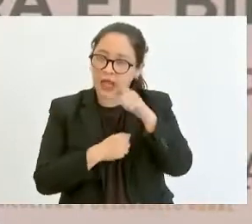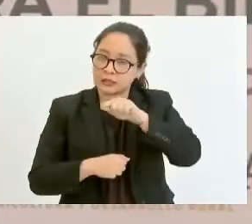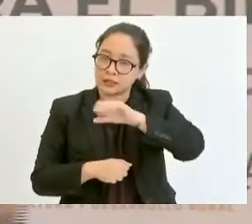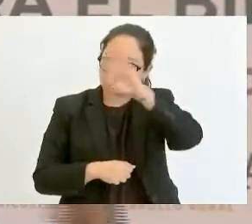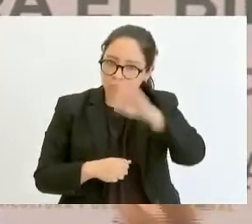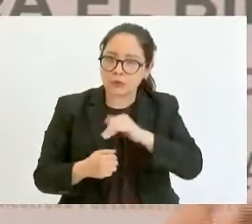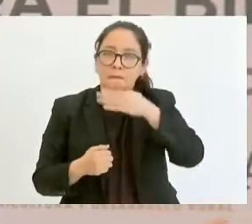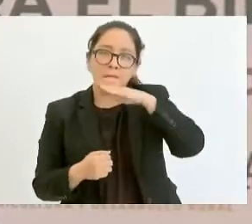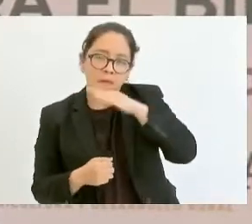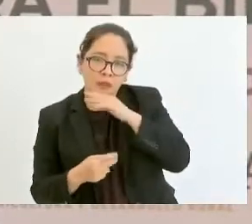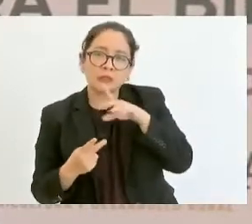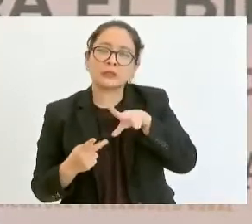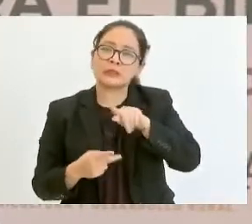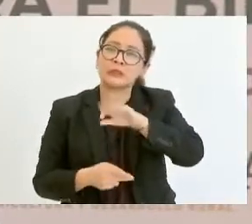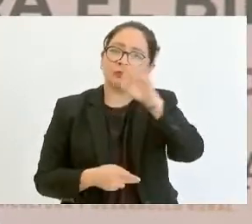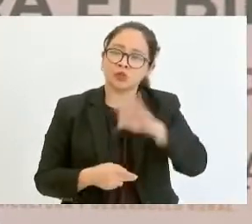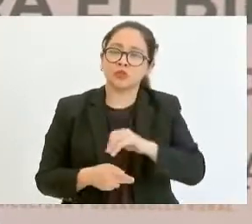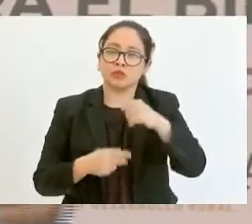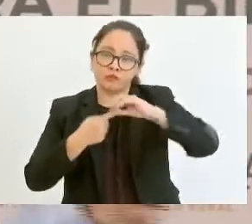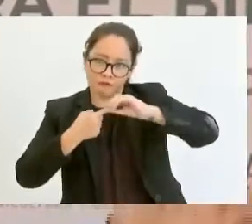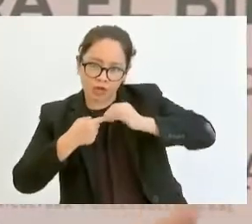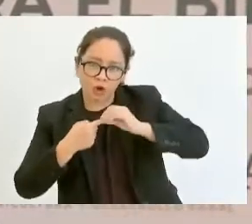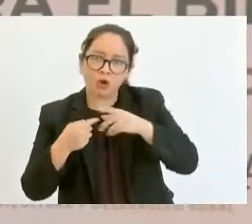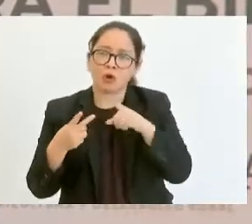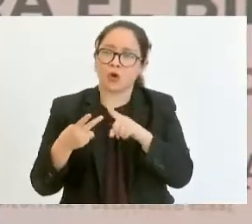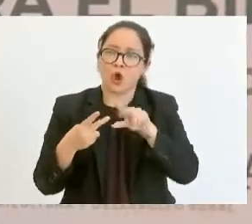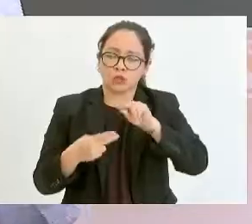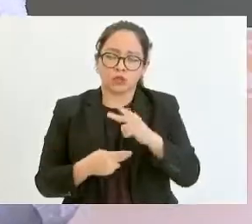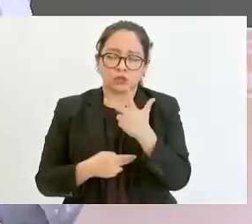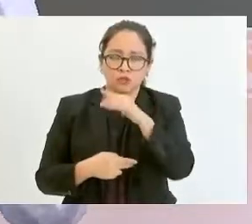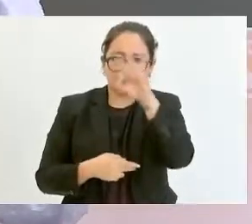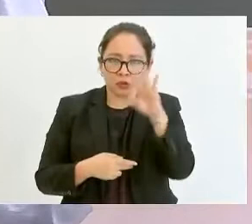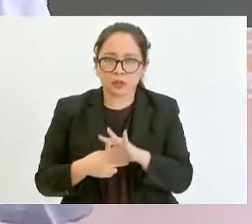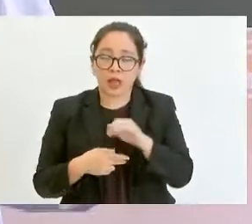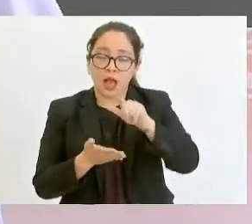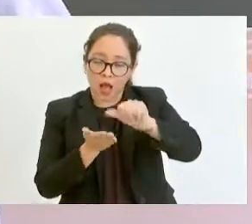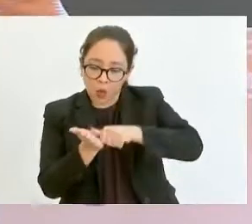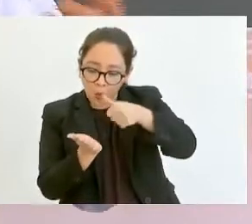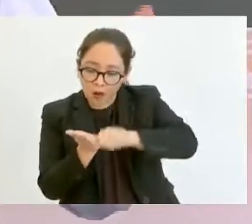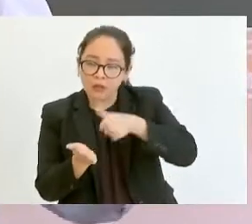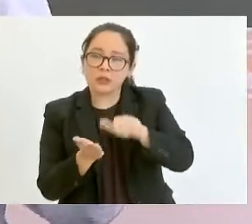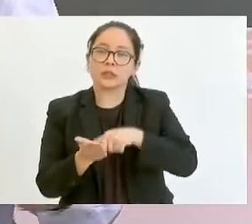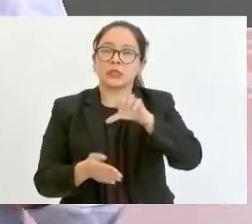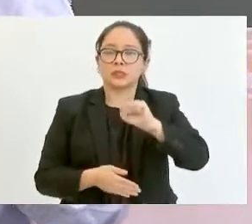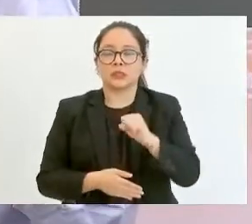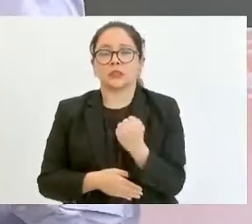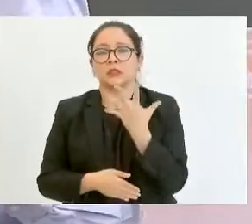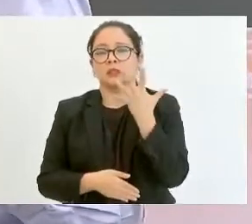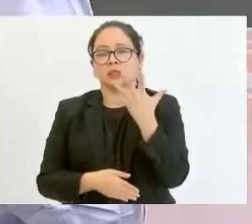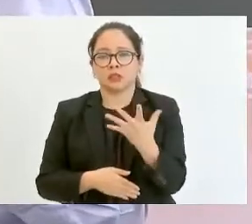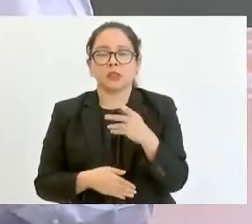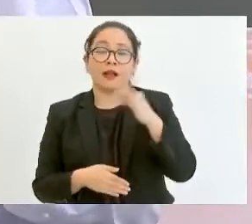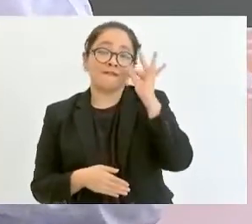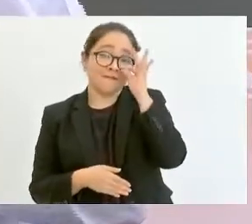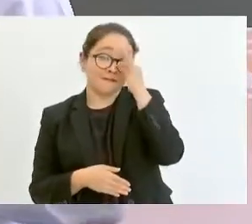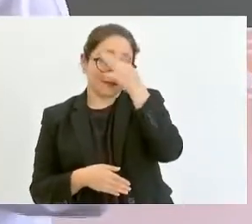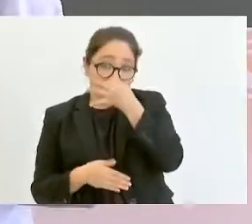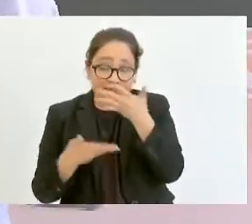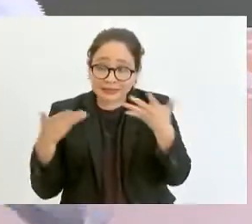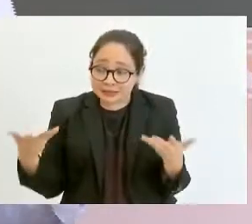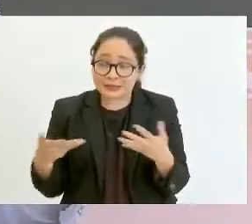del maíz, 70% del frijol, el 88% del aguacate, 65% de la fresa,